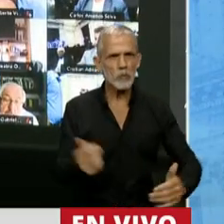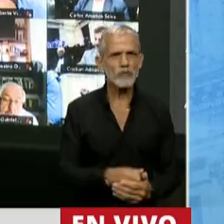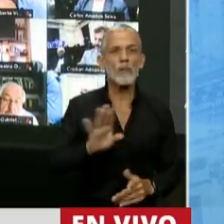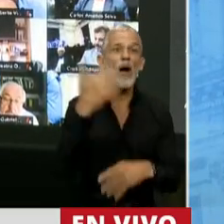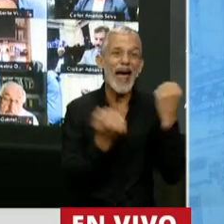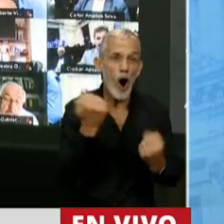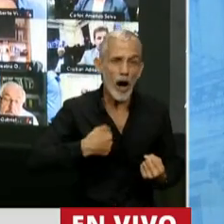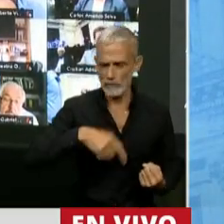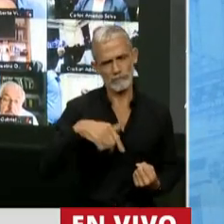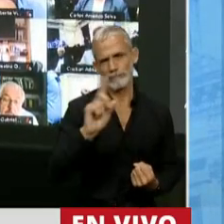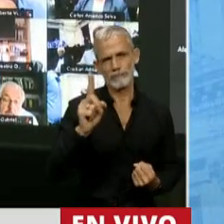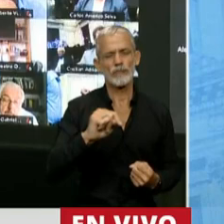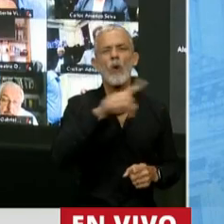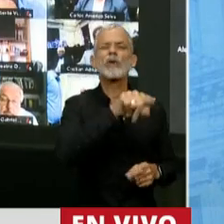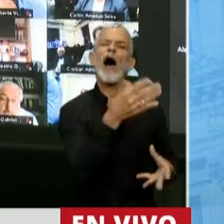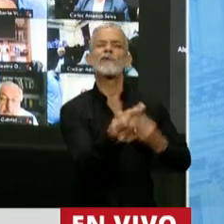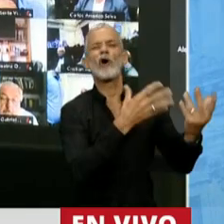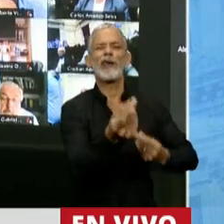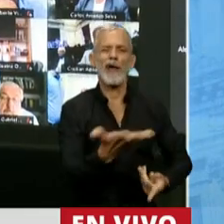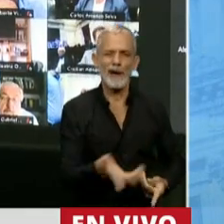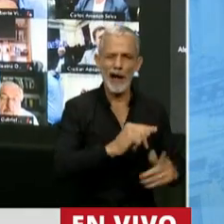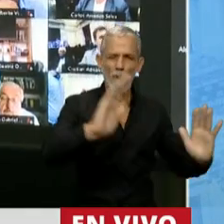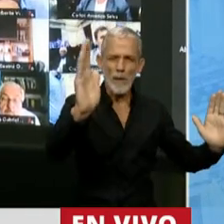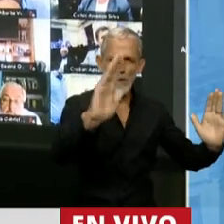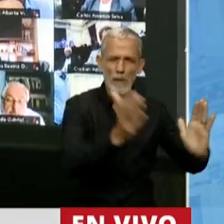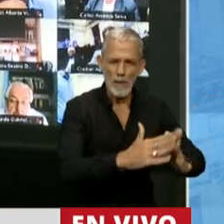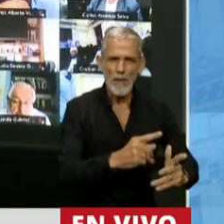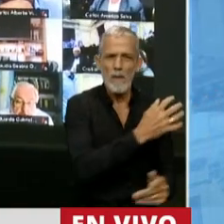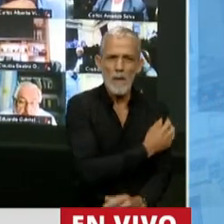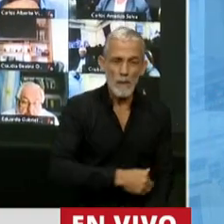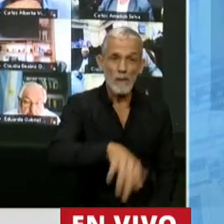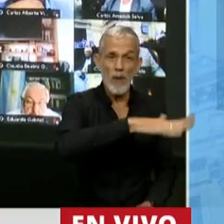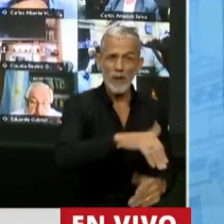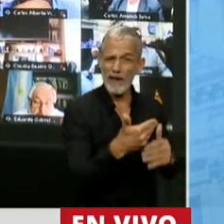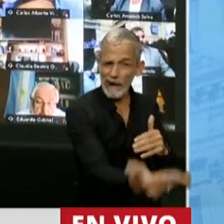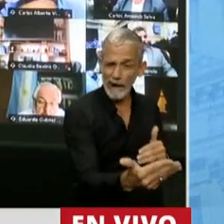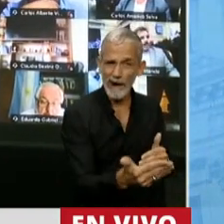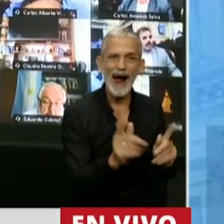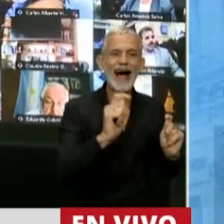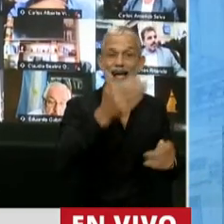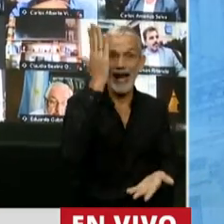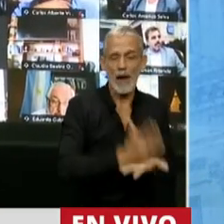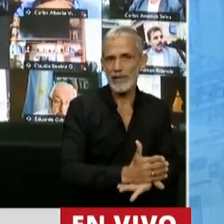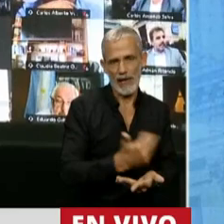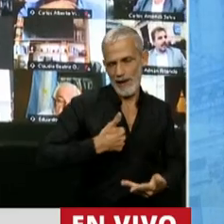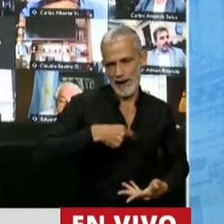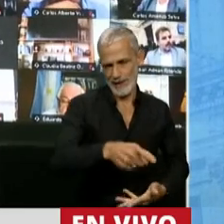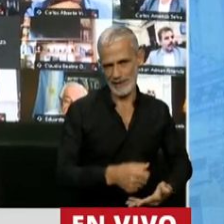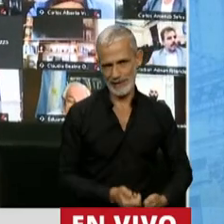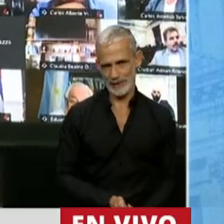digan egoístas y no se digan solidarios. Ustedes que han reducido a la pobreza y a la marginalidad a la mitad del país.